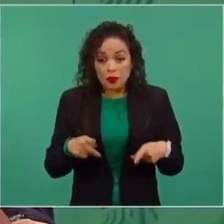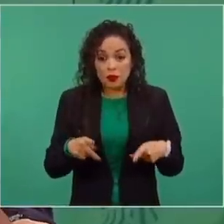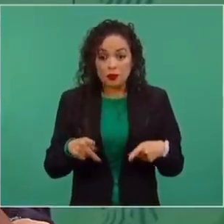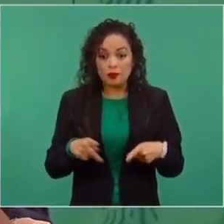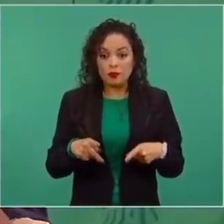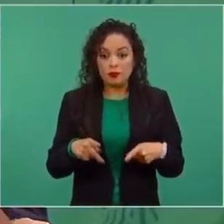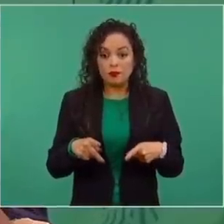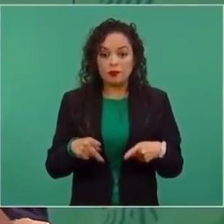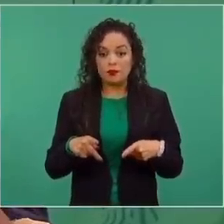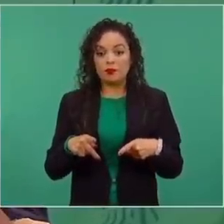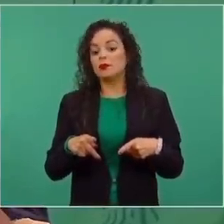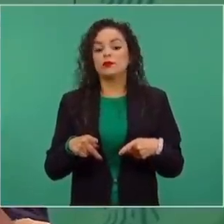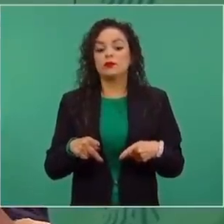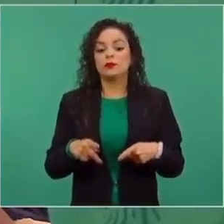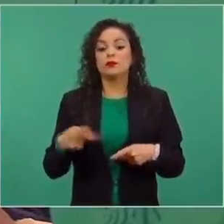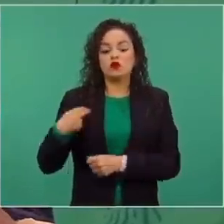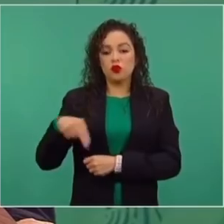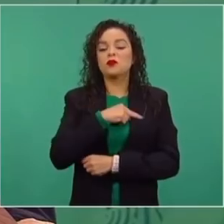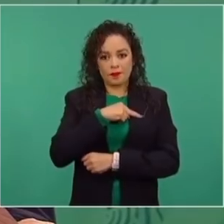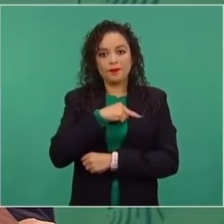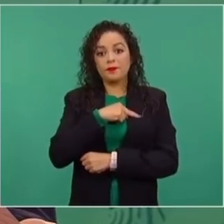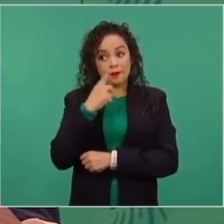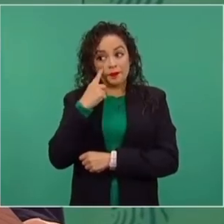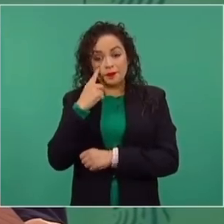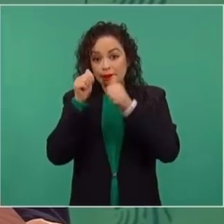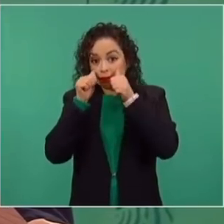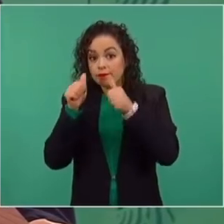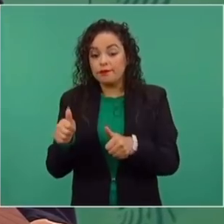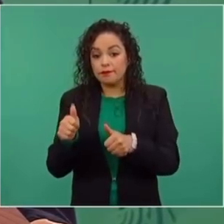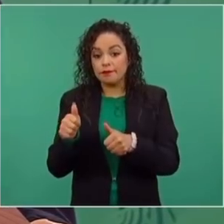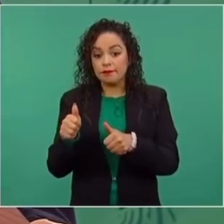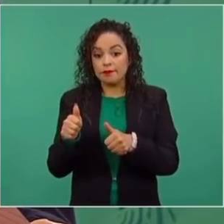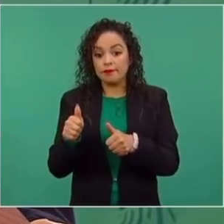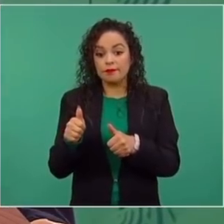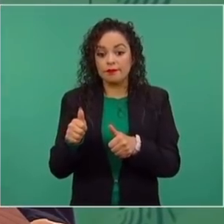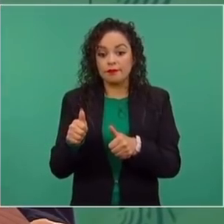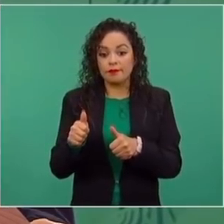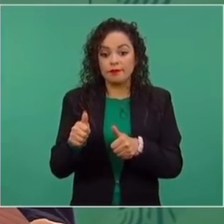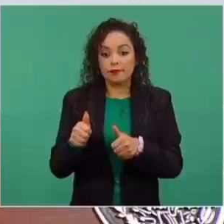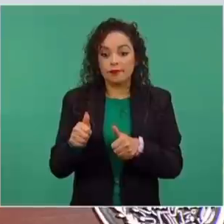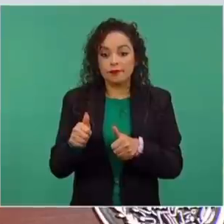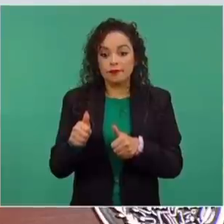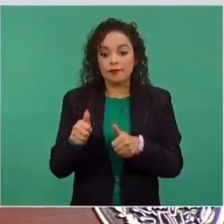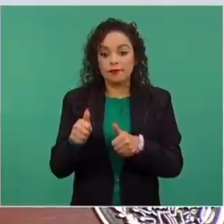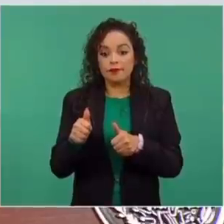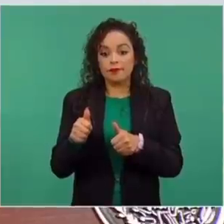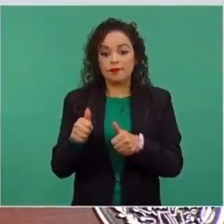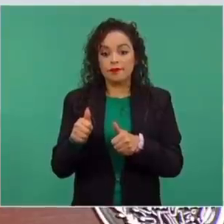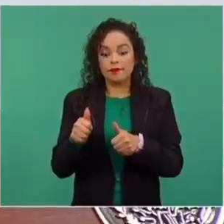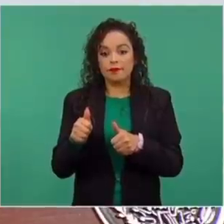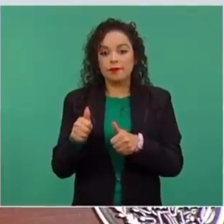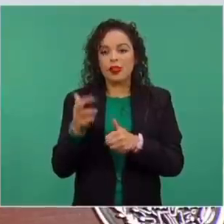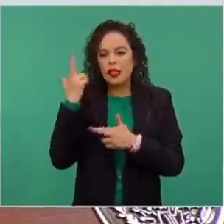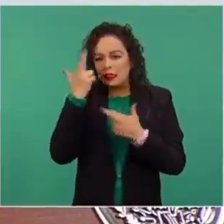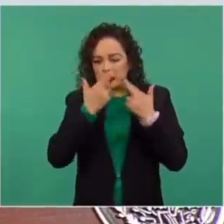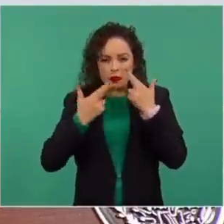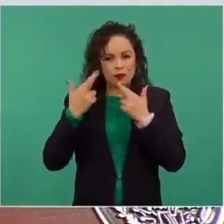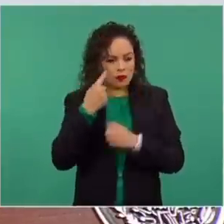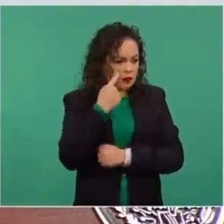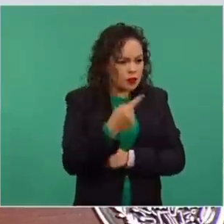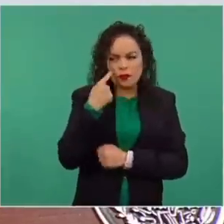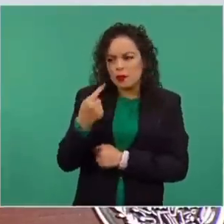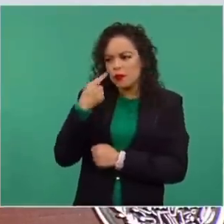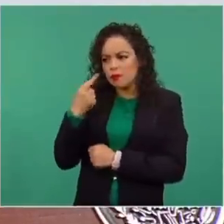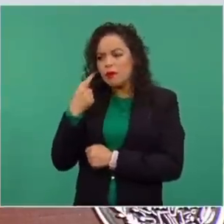nosotros vamos a estar atentos, pendientes, dándole seguimiento, tomando nota